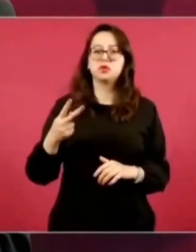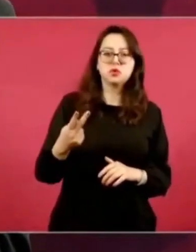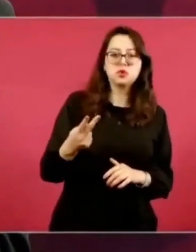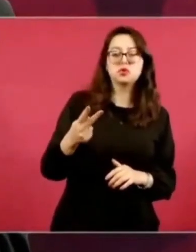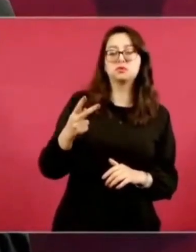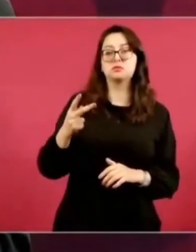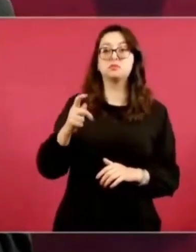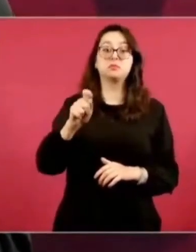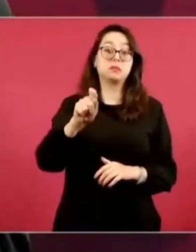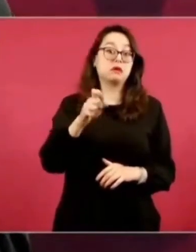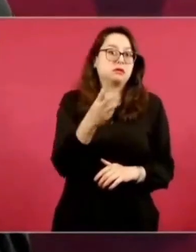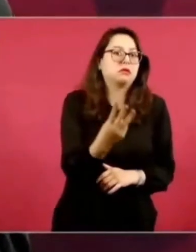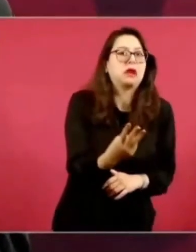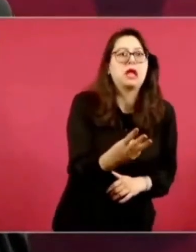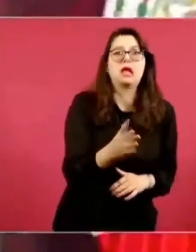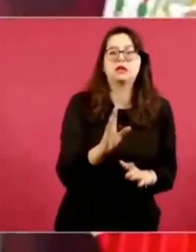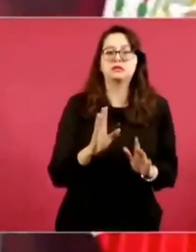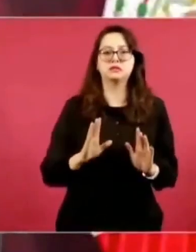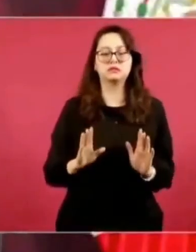23, hasta ahí.